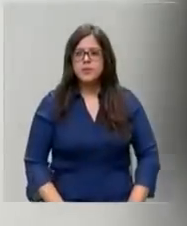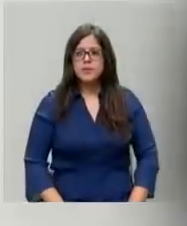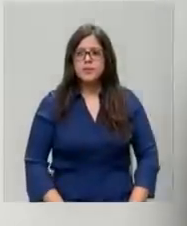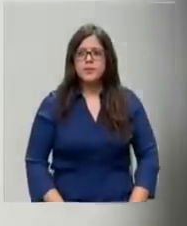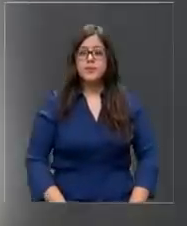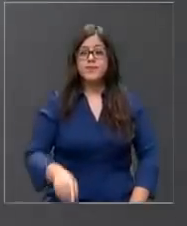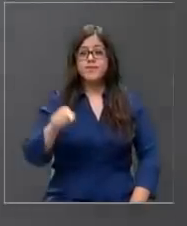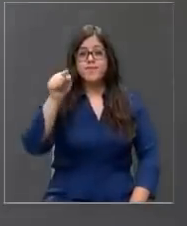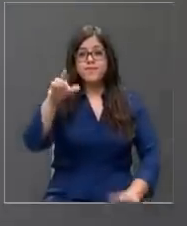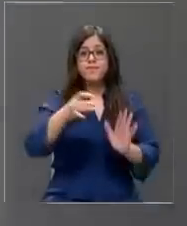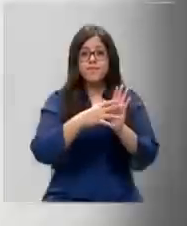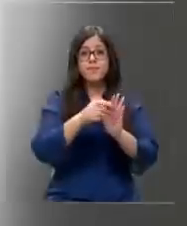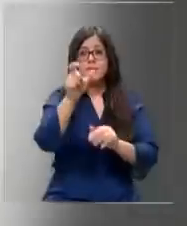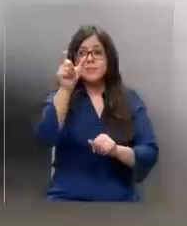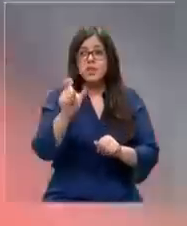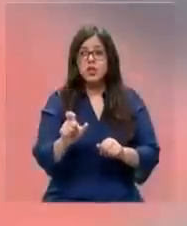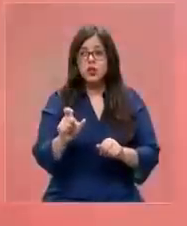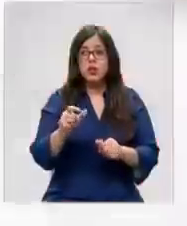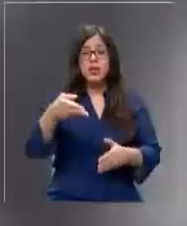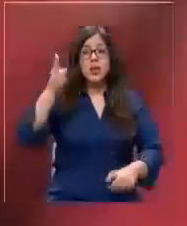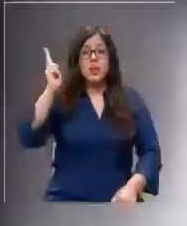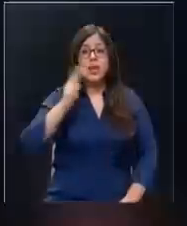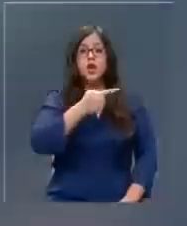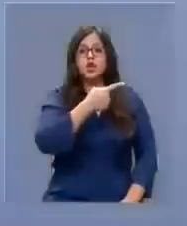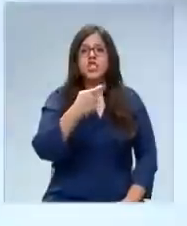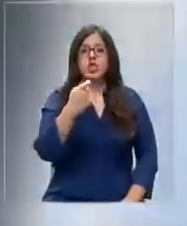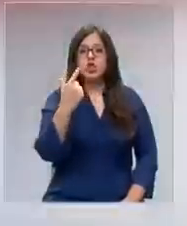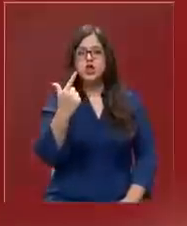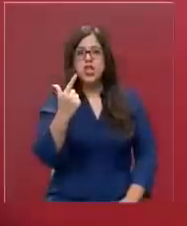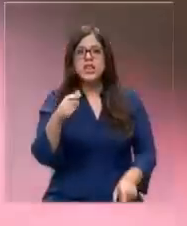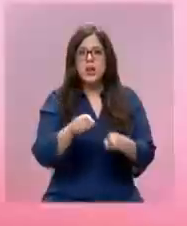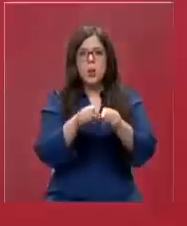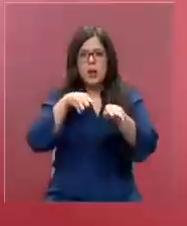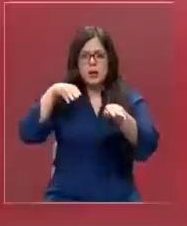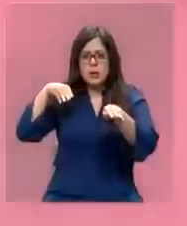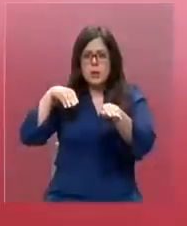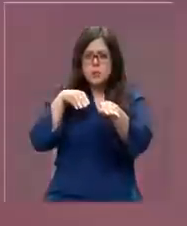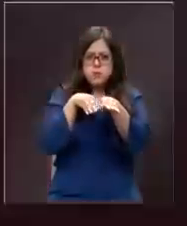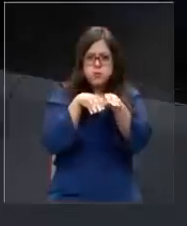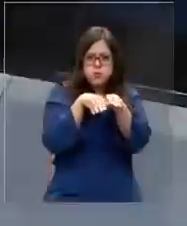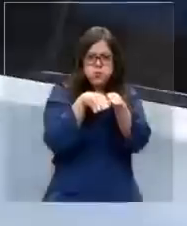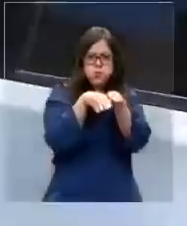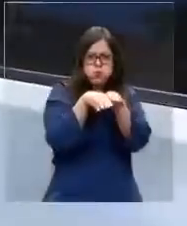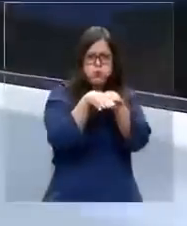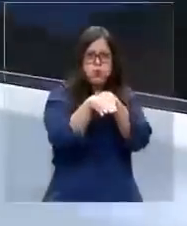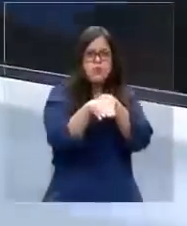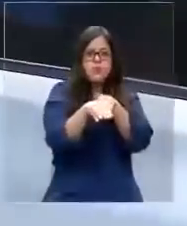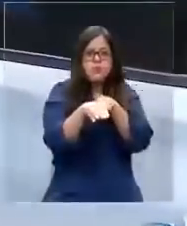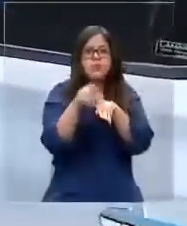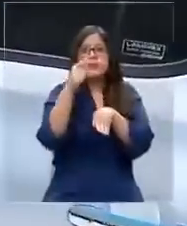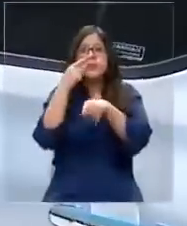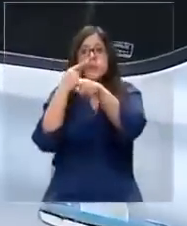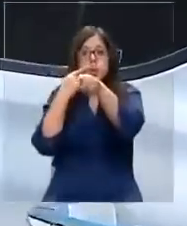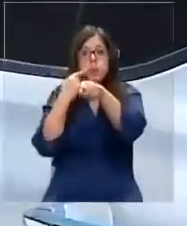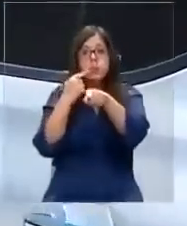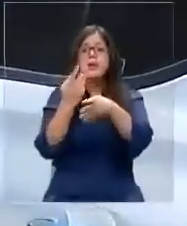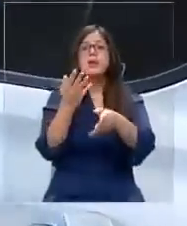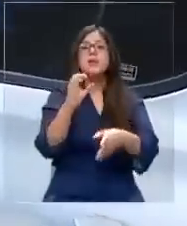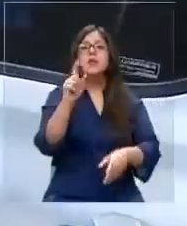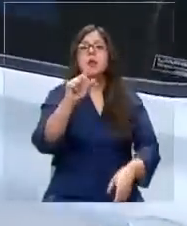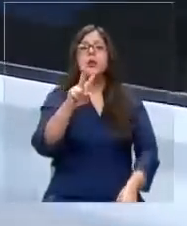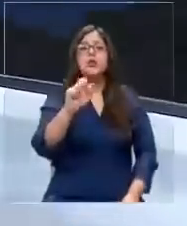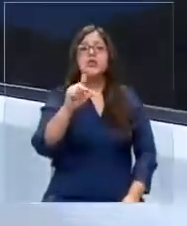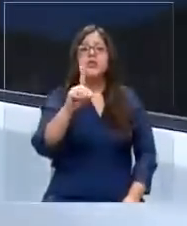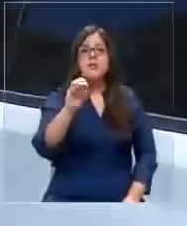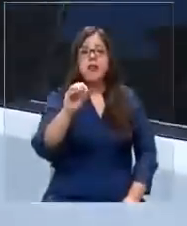Acto criminal, el chofer de este bus del recorrido 107 arremete con la enorme máquina contra el vehículo que manejaba Osvaldo Carvajal, quien denuncia que todo